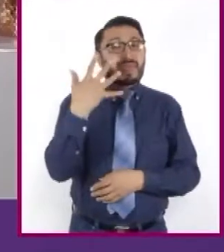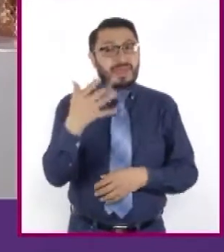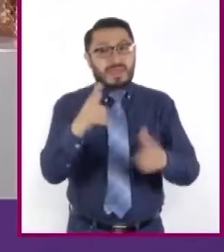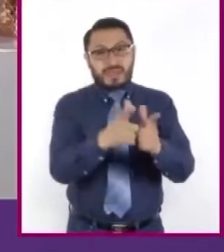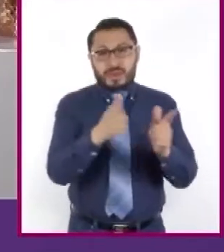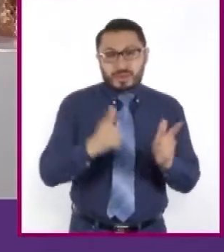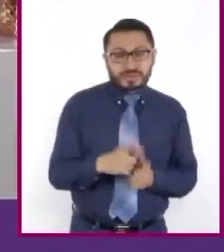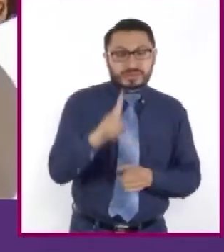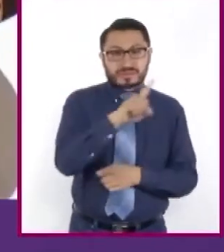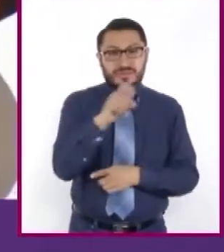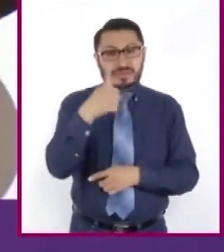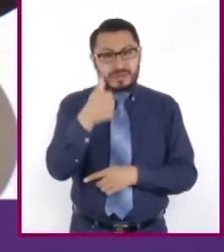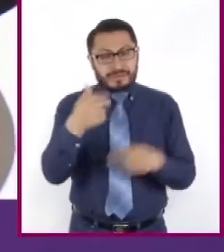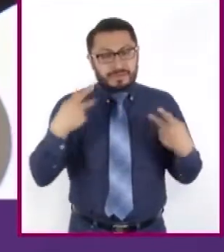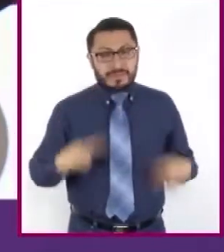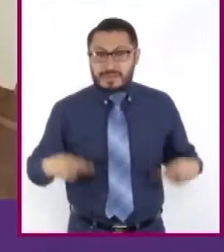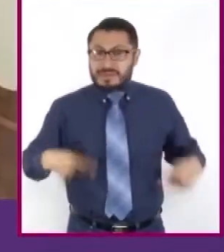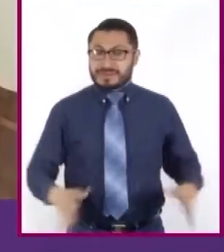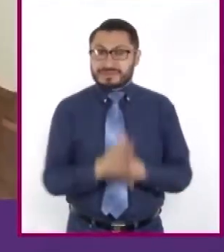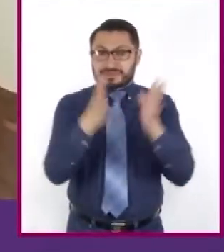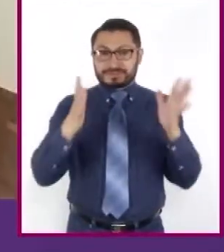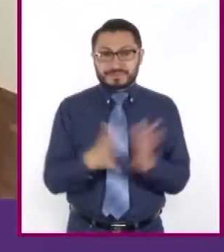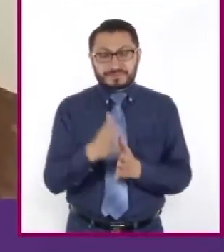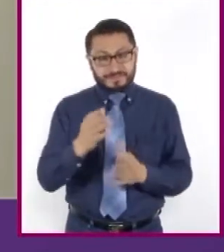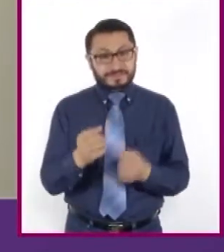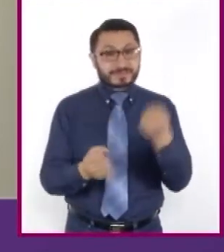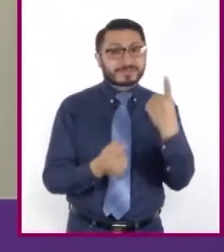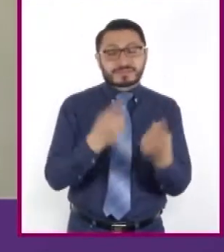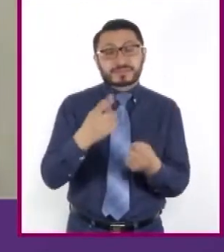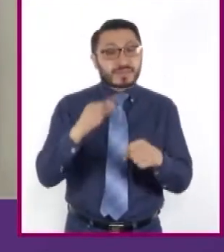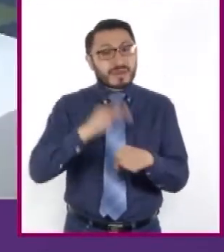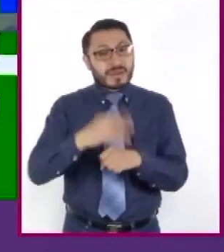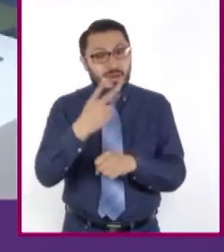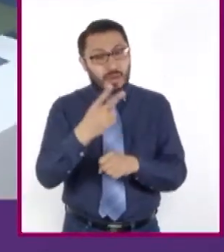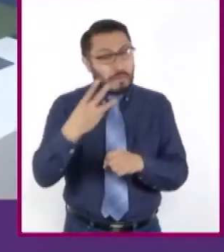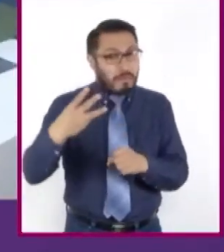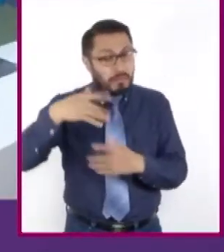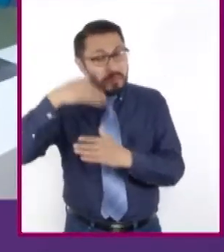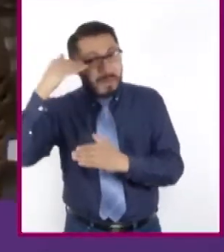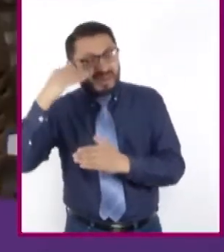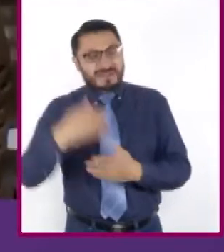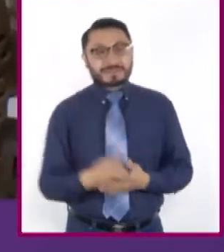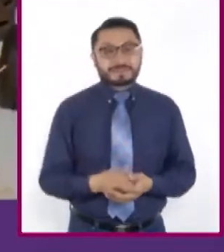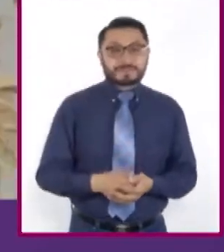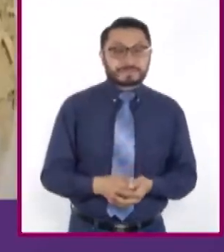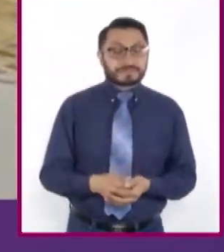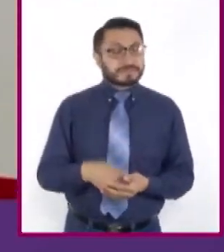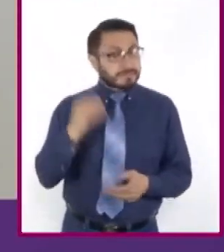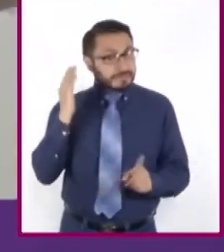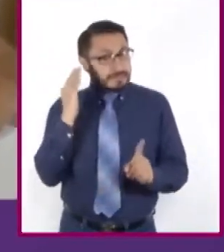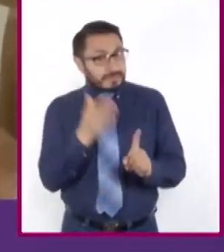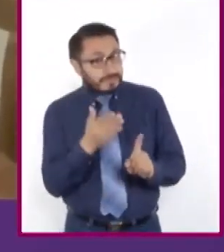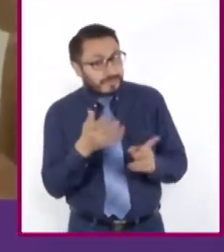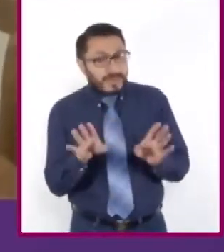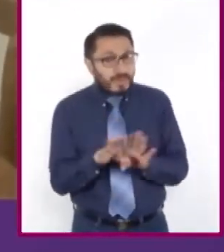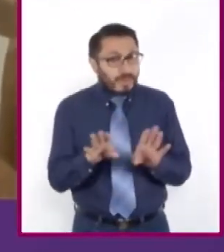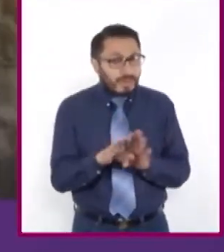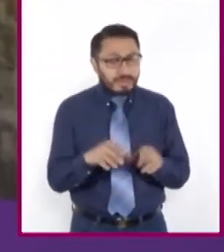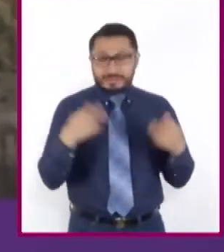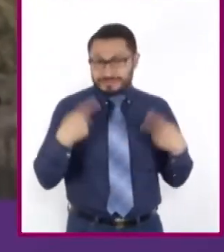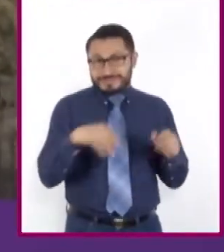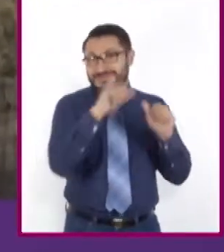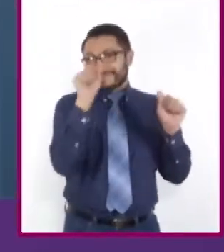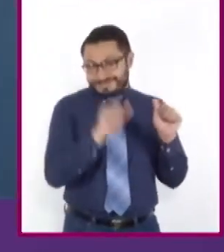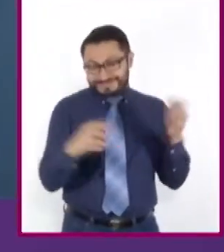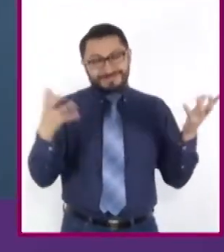106 participantes, en algunos son más de dos, y que simplemente lo que están buscando estos grandes artistas